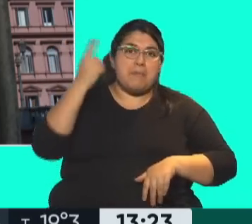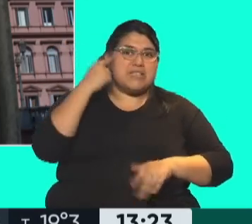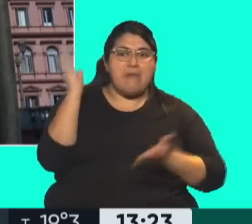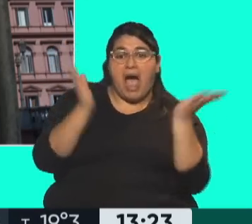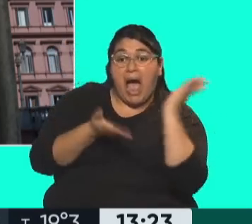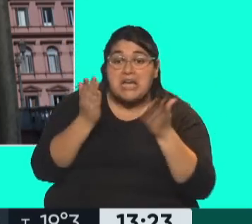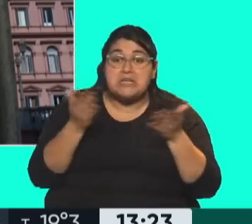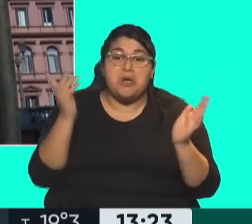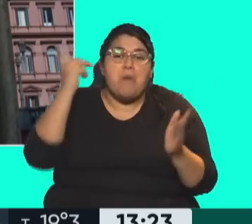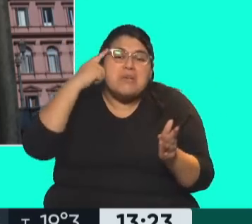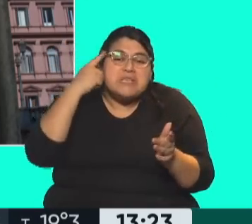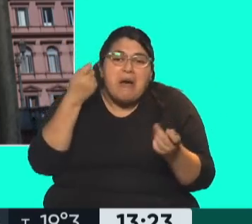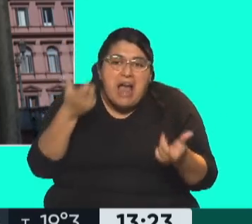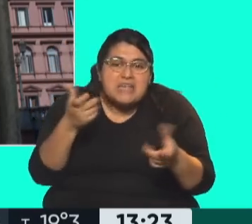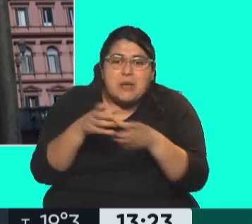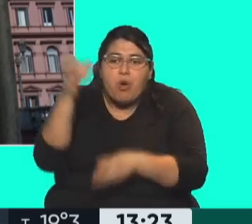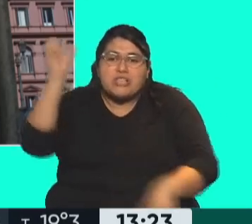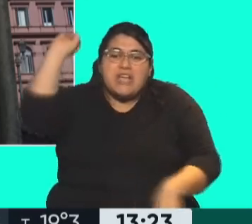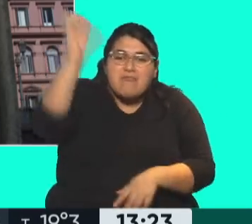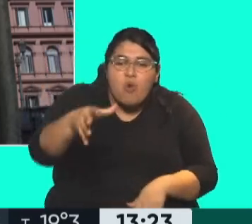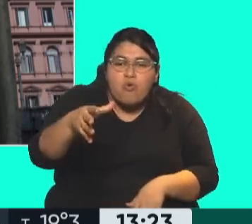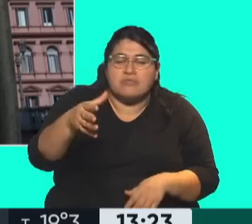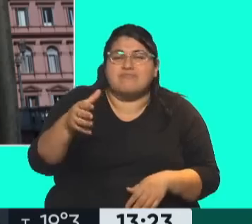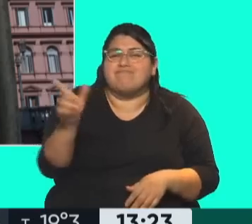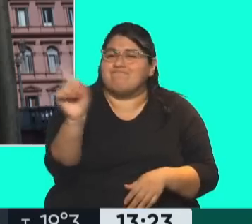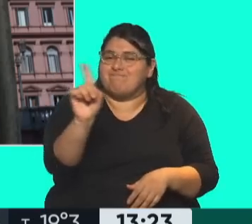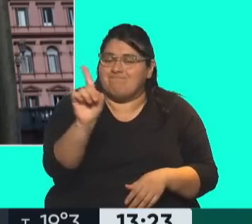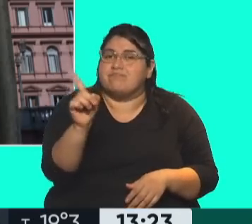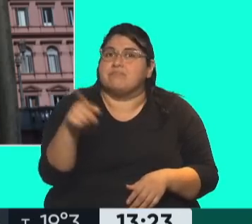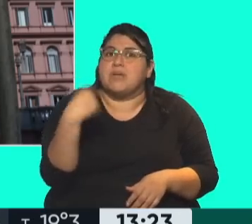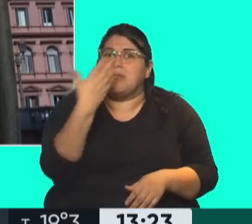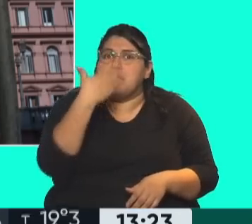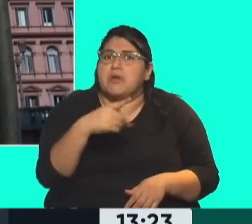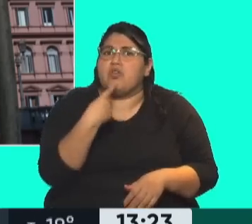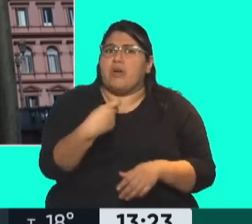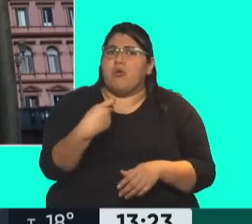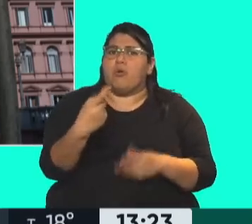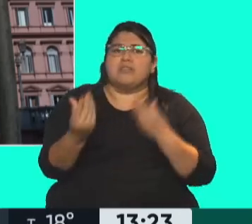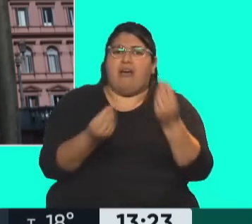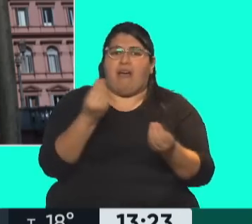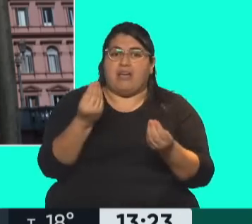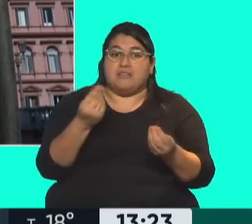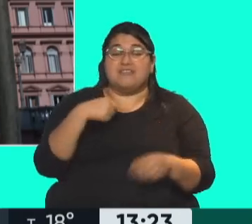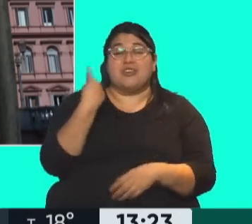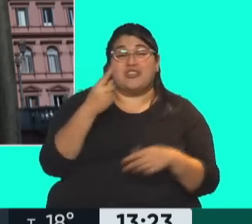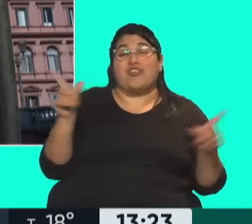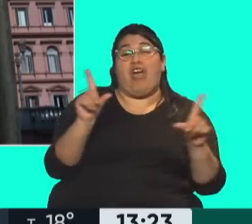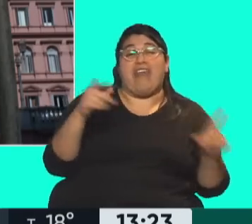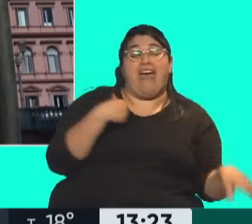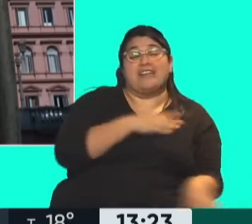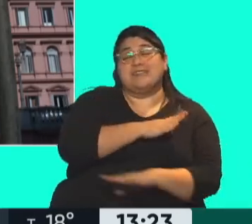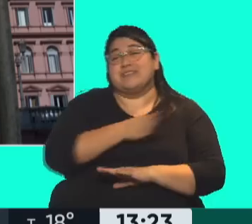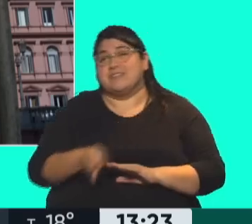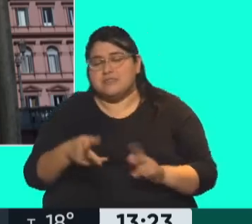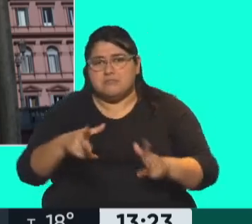que había sido ese intento de... Cuando nos damos cuenta de lo que pasa, cuando llegamos al canal y nuestros compañeros nos